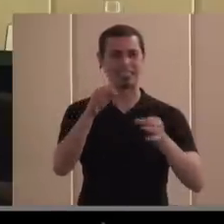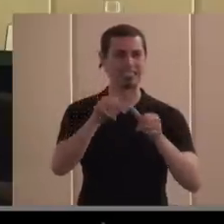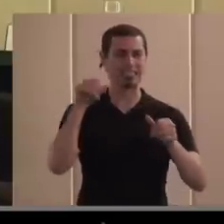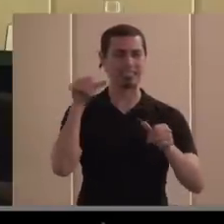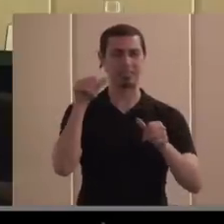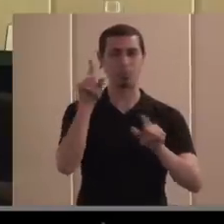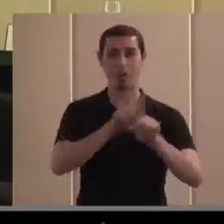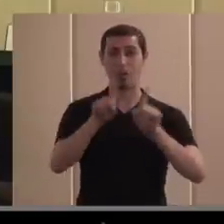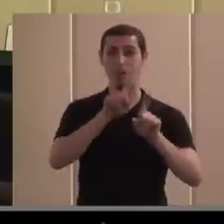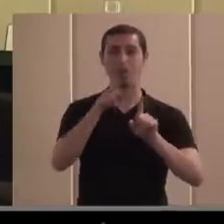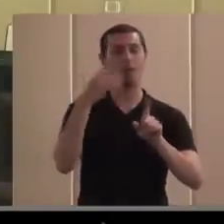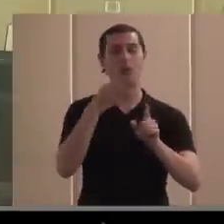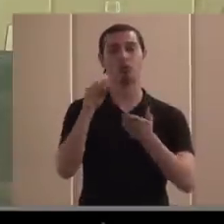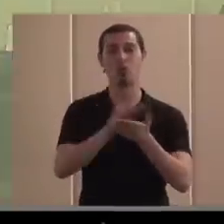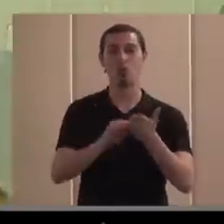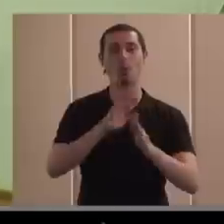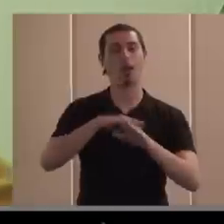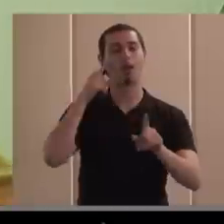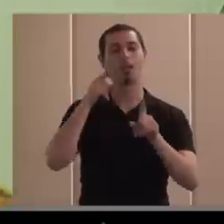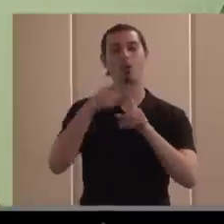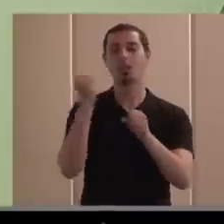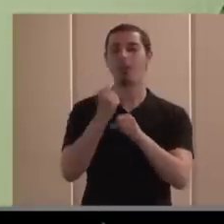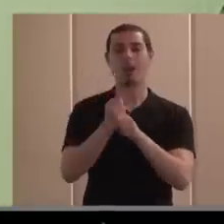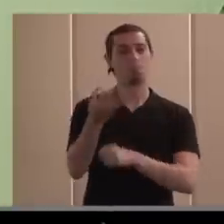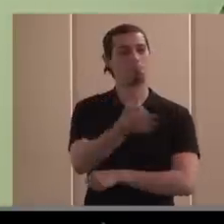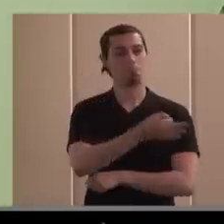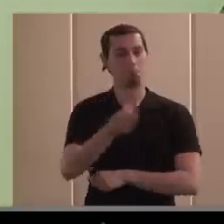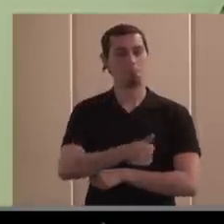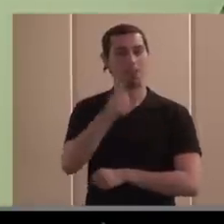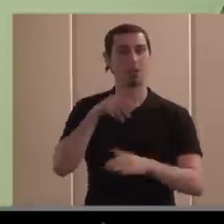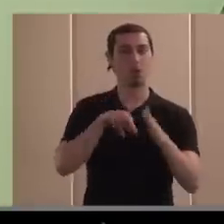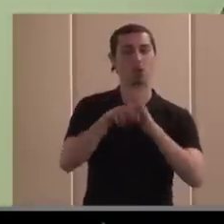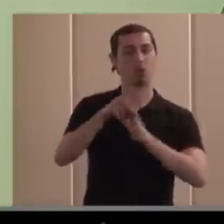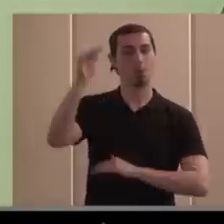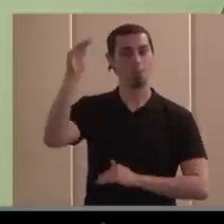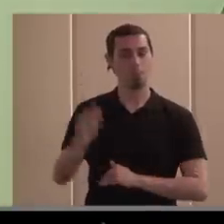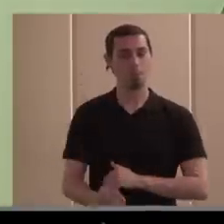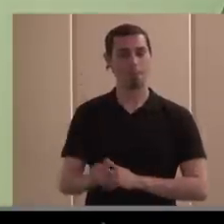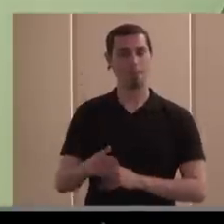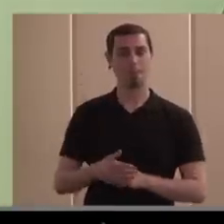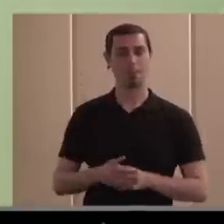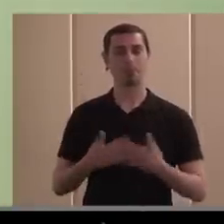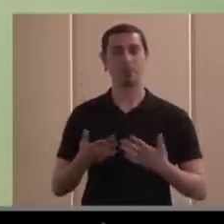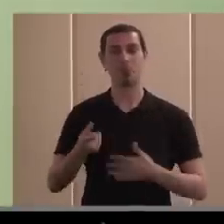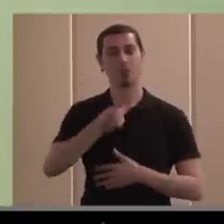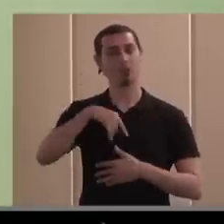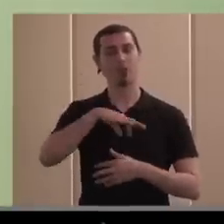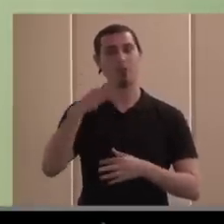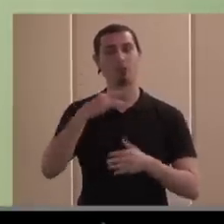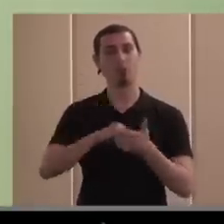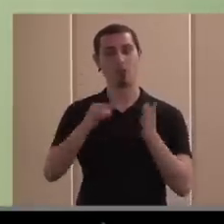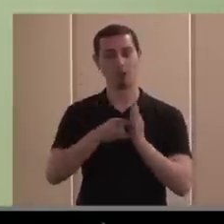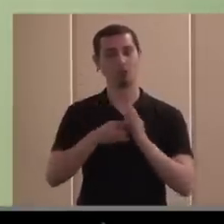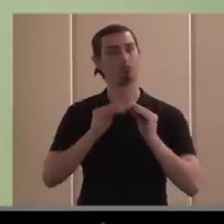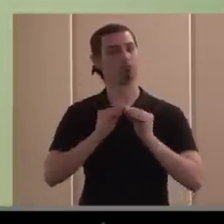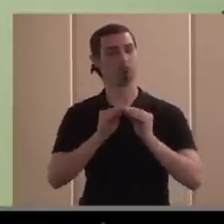permitan pues trabajar con más eficiencia con menos recursos en situaciones como las que estamos ¿no? ahí bueno pues tenemos en marcha algunos proyectos por